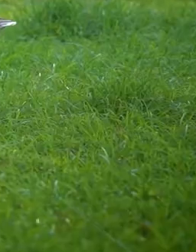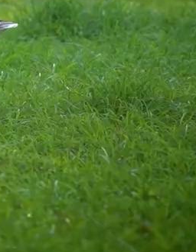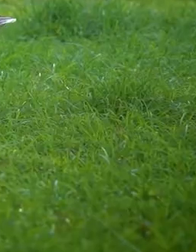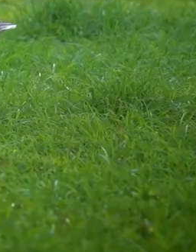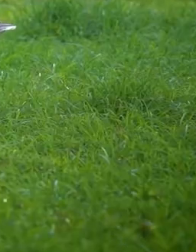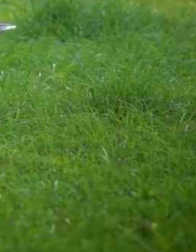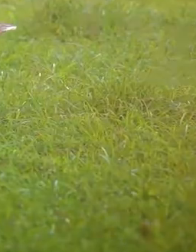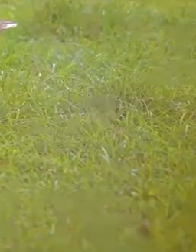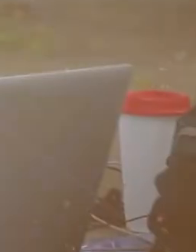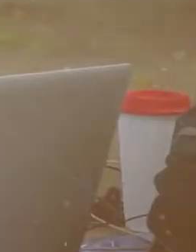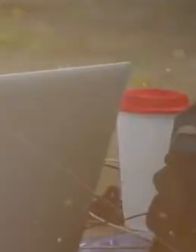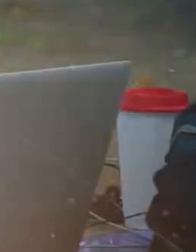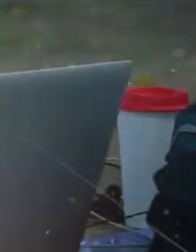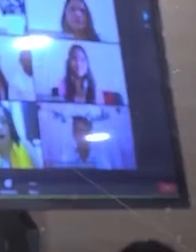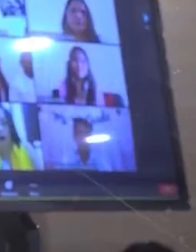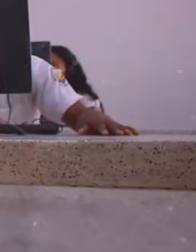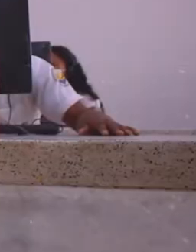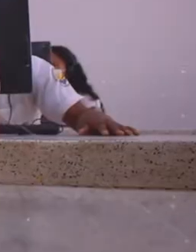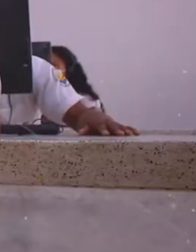Música Música